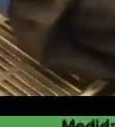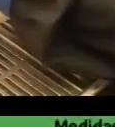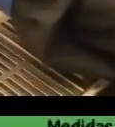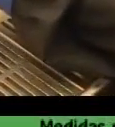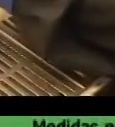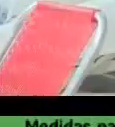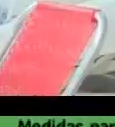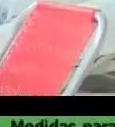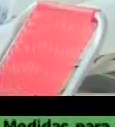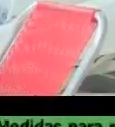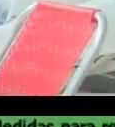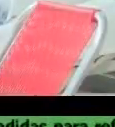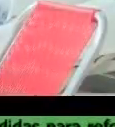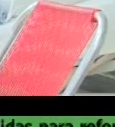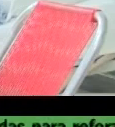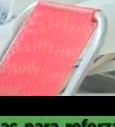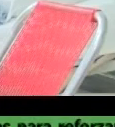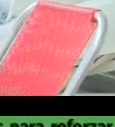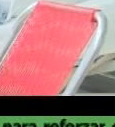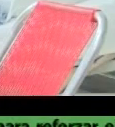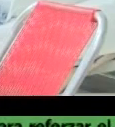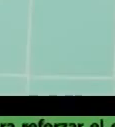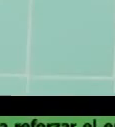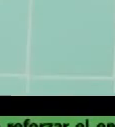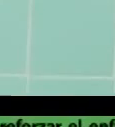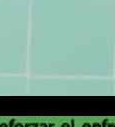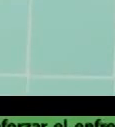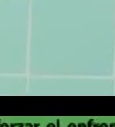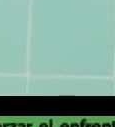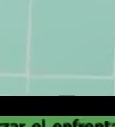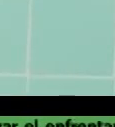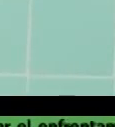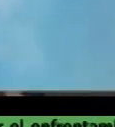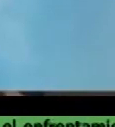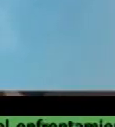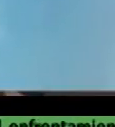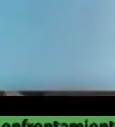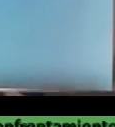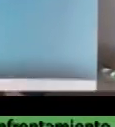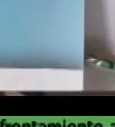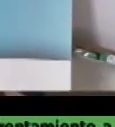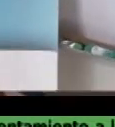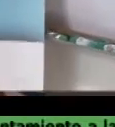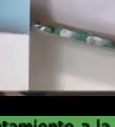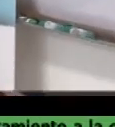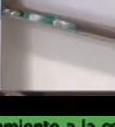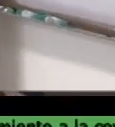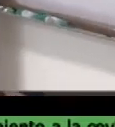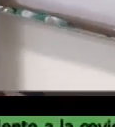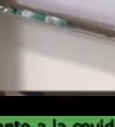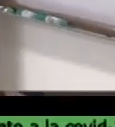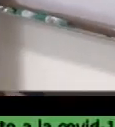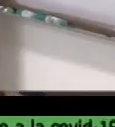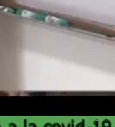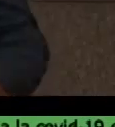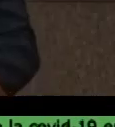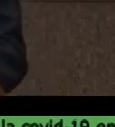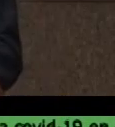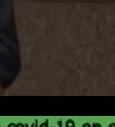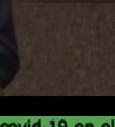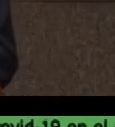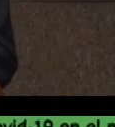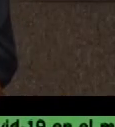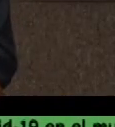todavía imperfecto y cargado de lastres que debemos ir soltando por el camino, pero esencialmente humano y justo,